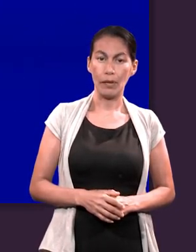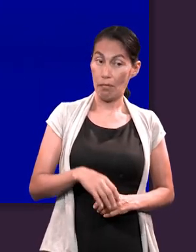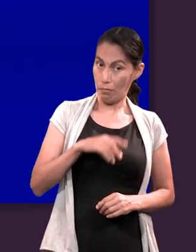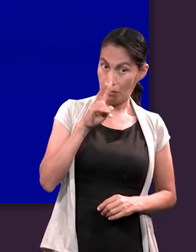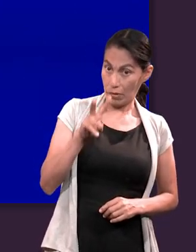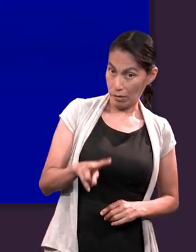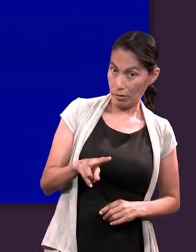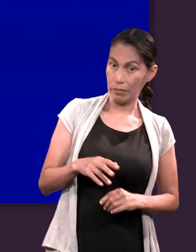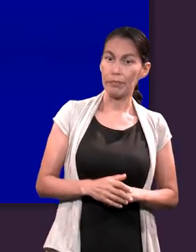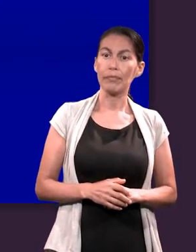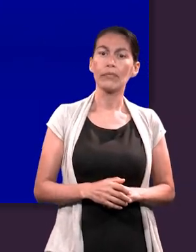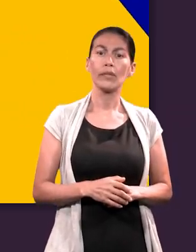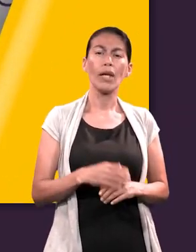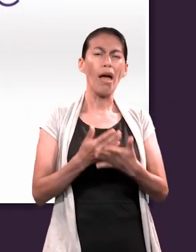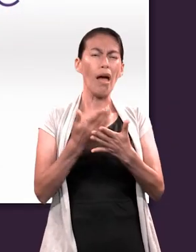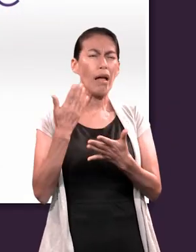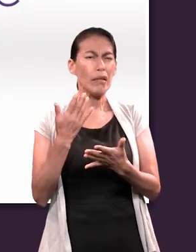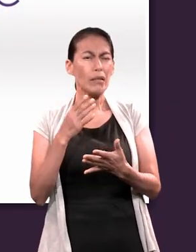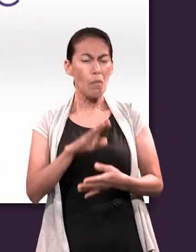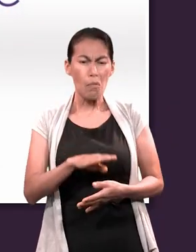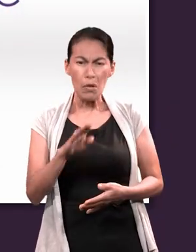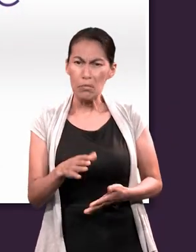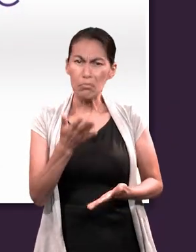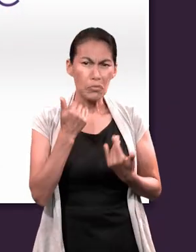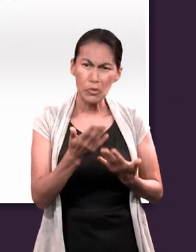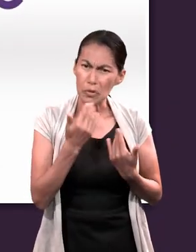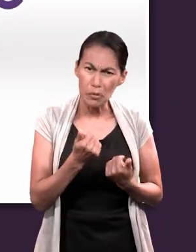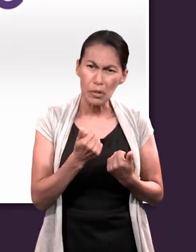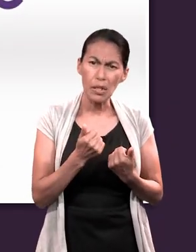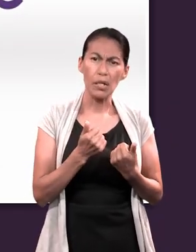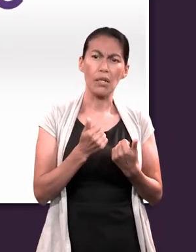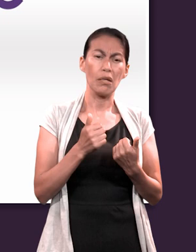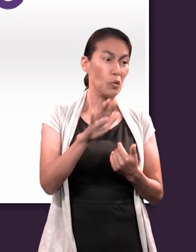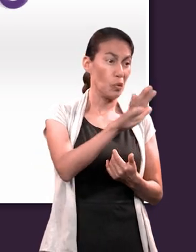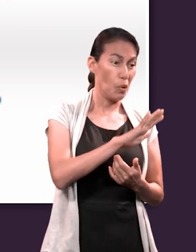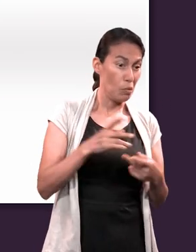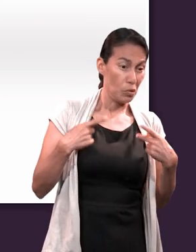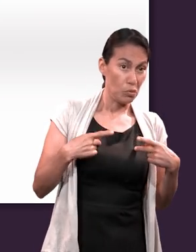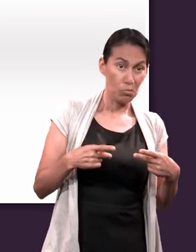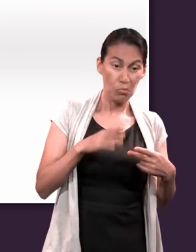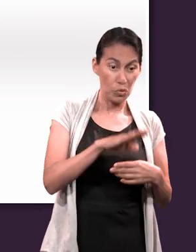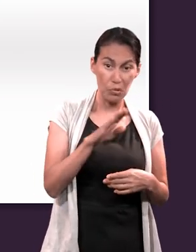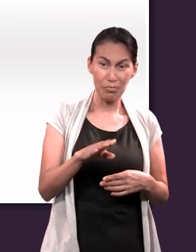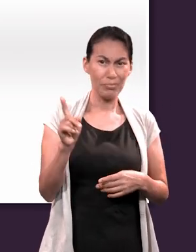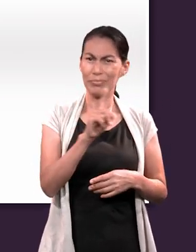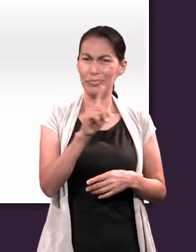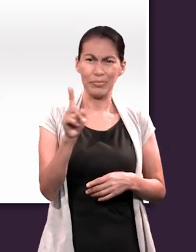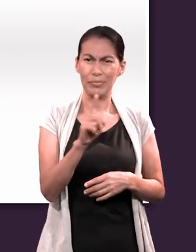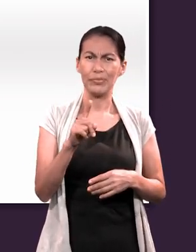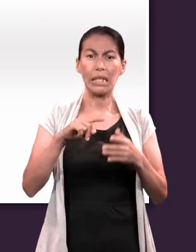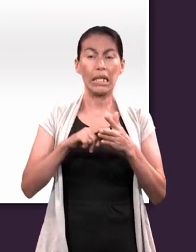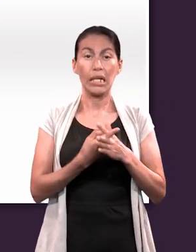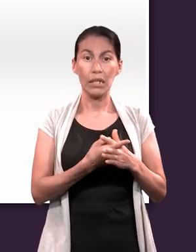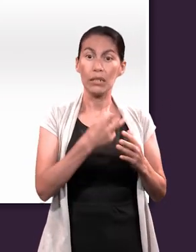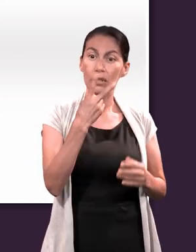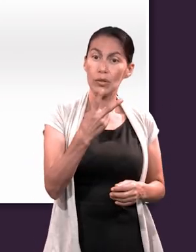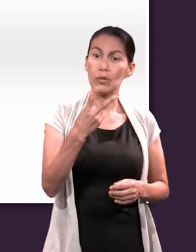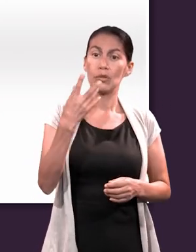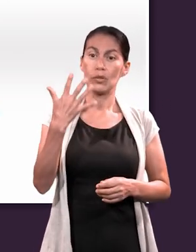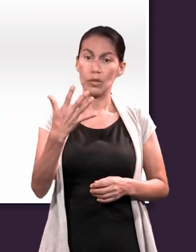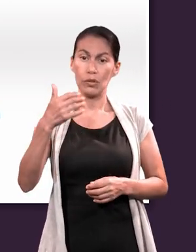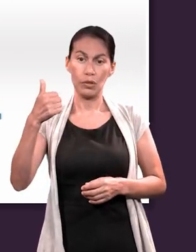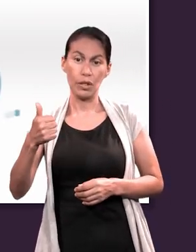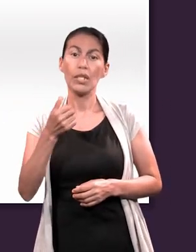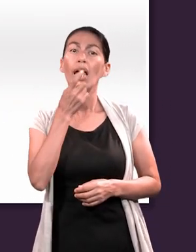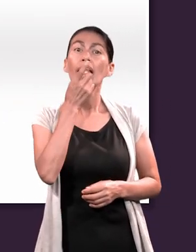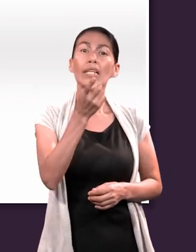ciertamente. Hubo un tiempo en que la muerte no existía, ni estaba presente en el mundo. Para expresar